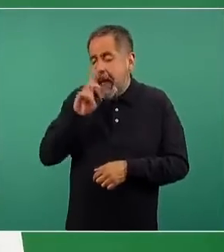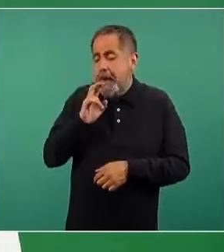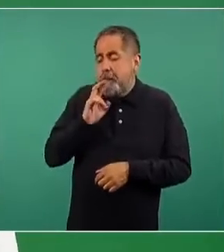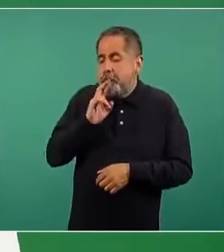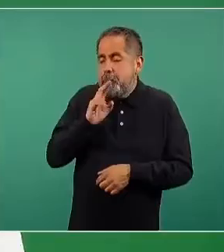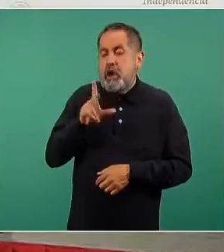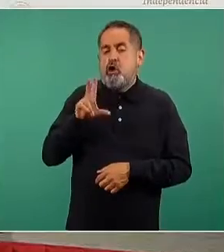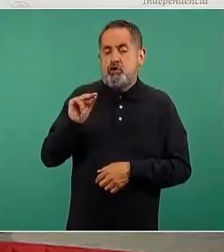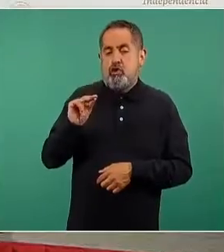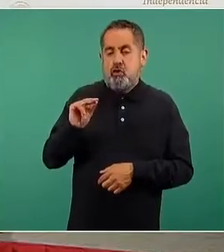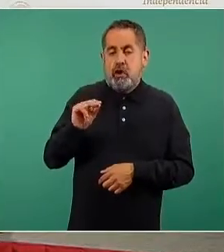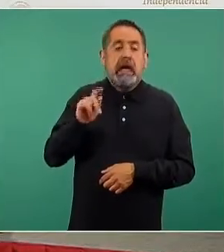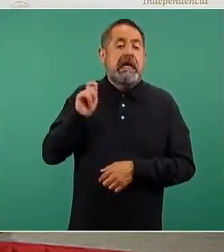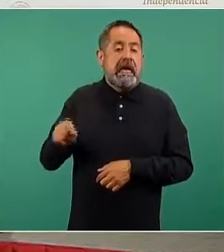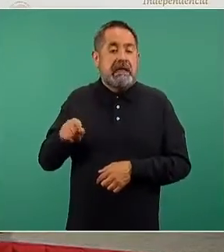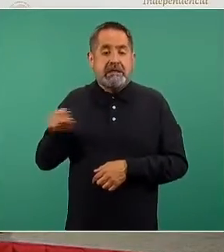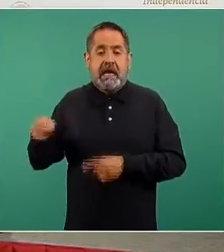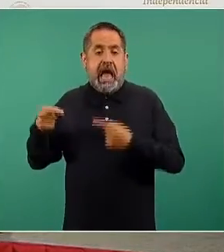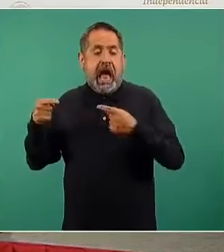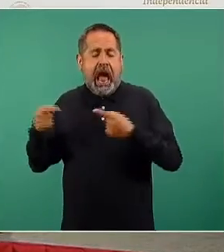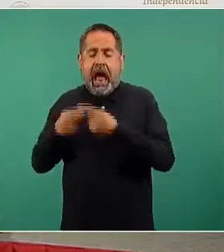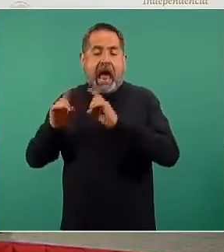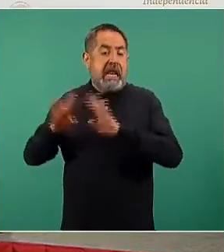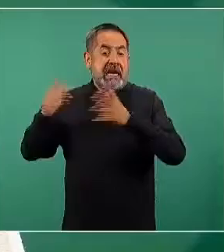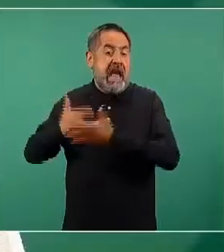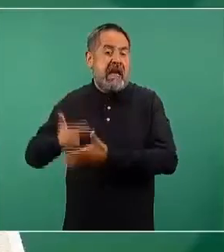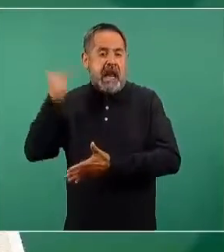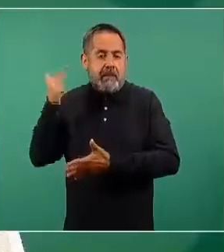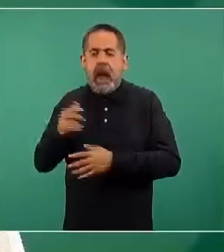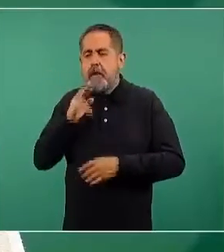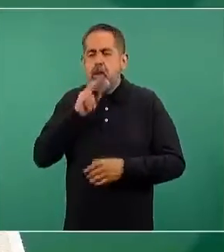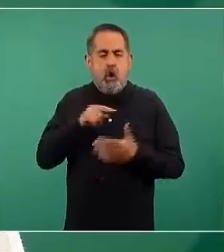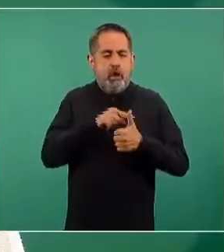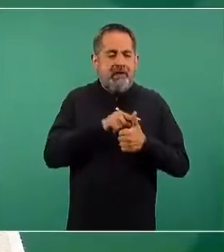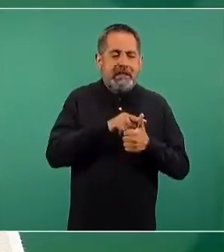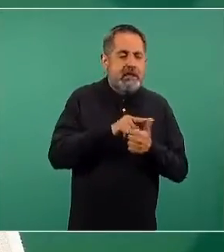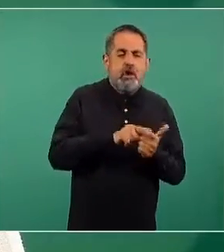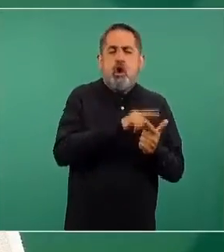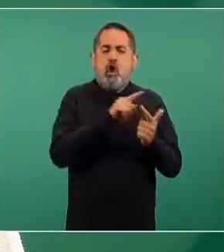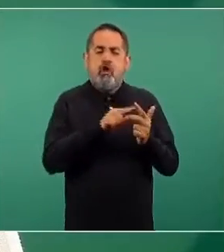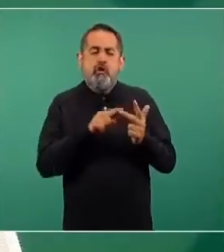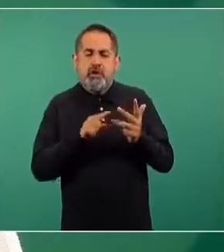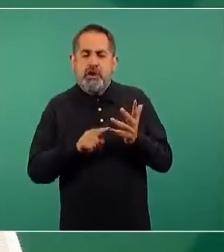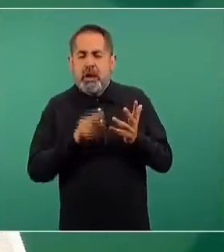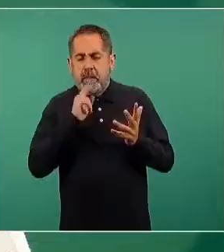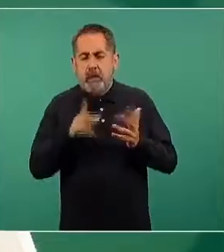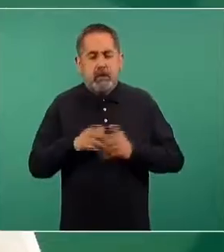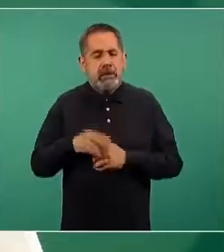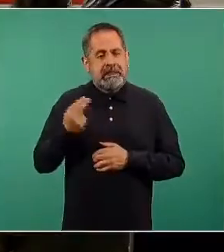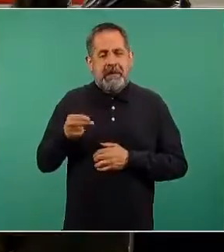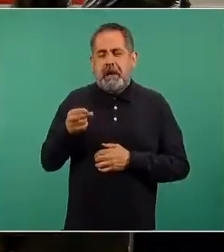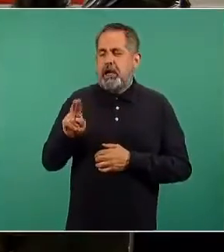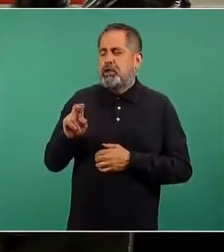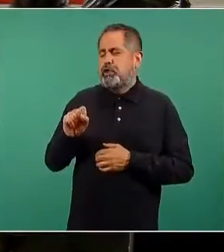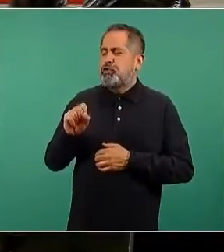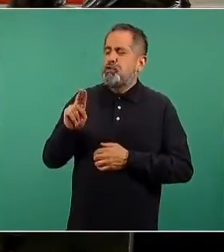sea usada en personas con historia de alergia grave. Particularmente se conoce la reacción a las sulfas.